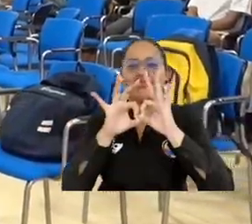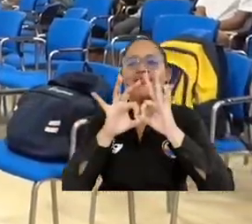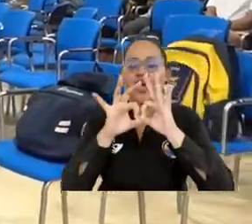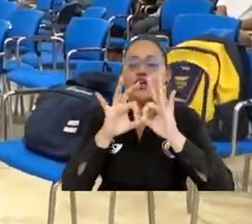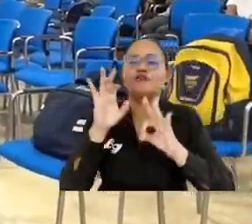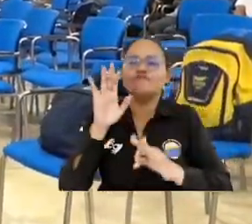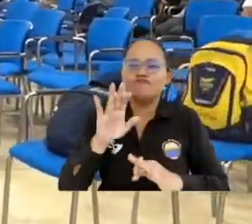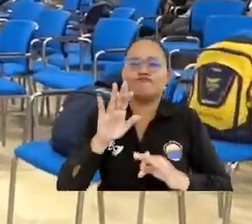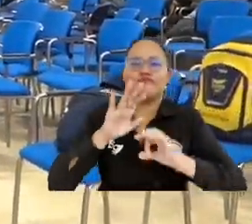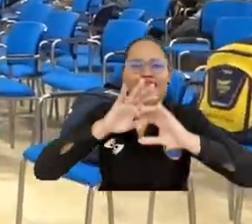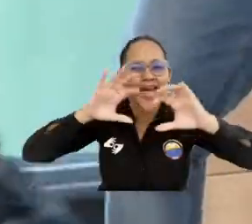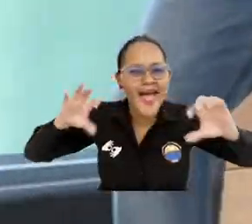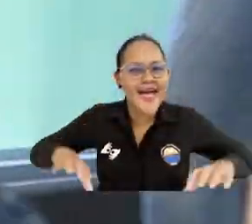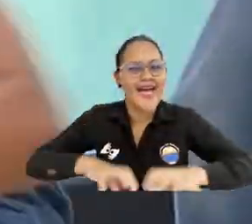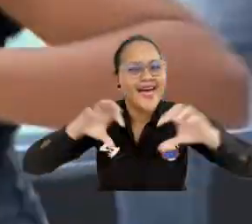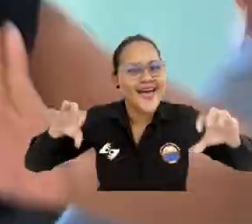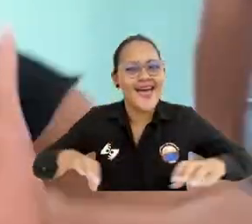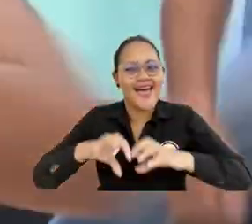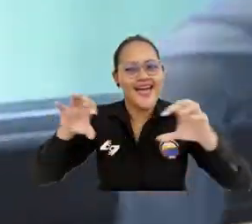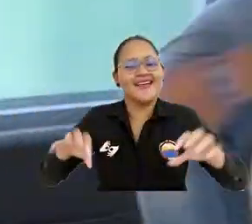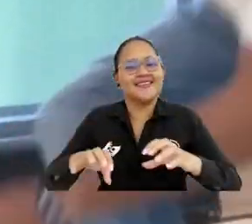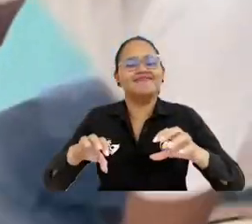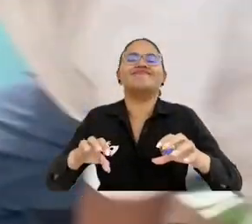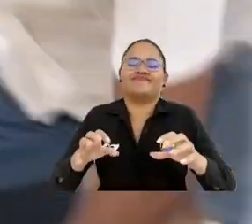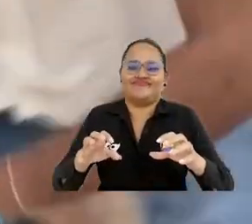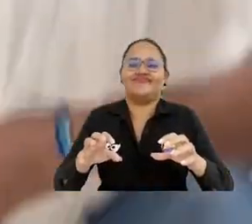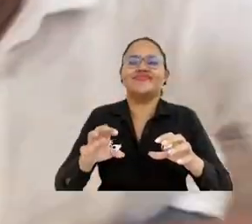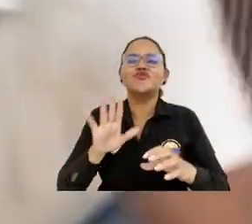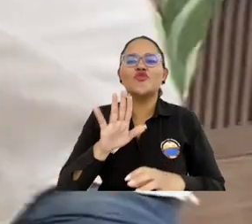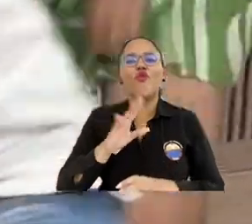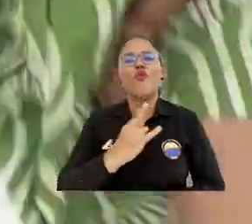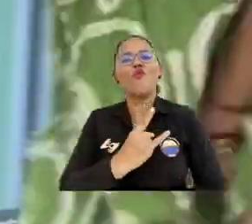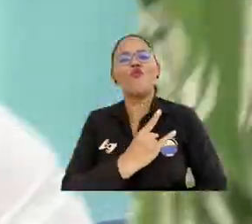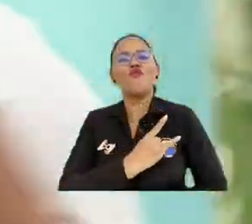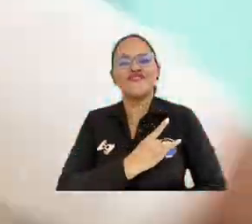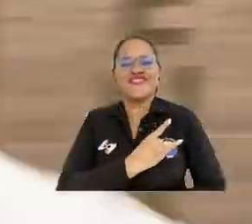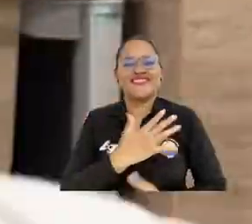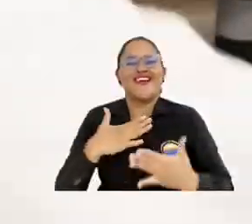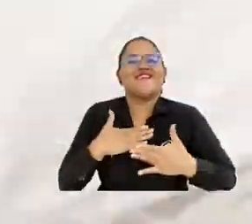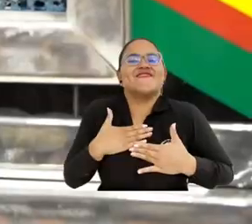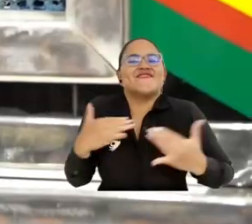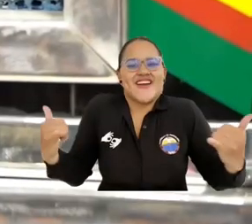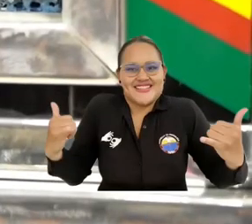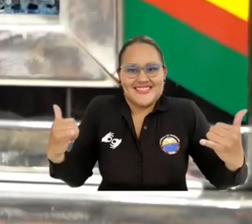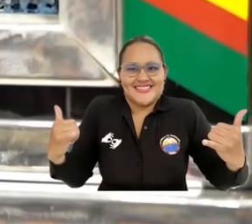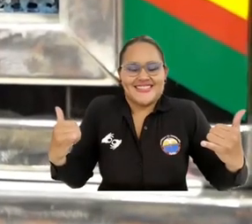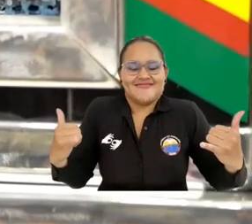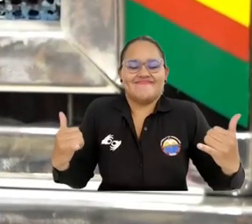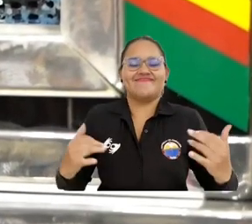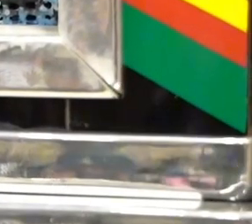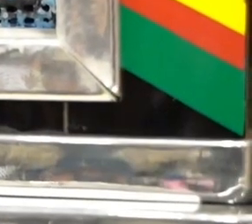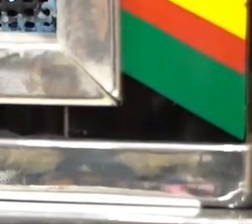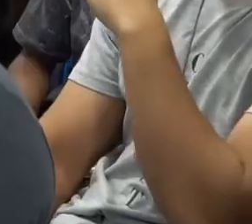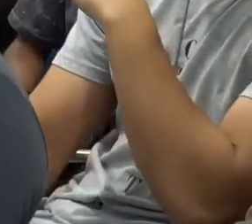importante que se despliegue este tipo de eventos sobre la Universidad de la Felicidad.